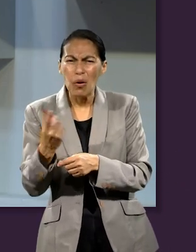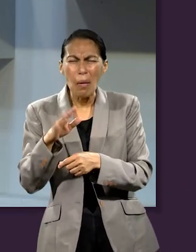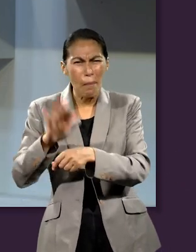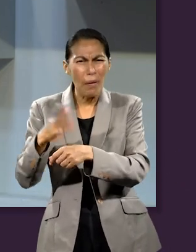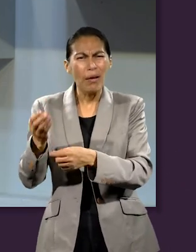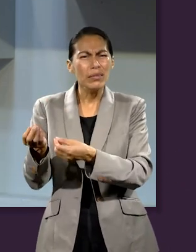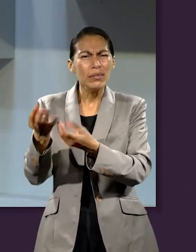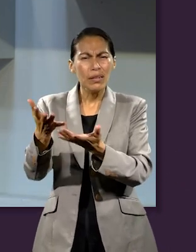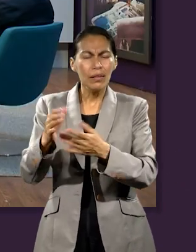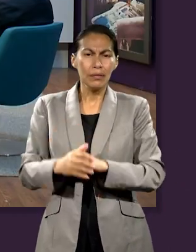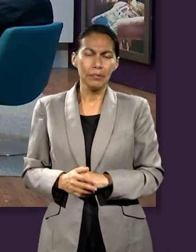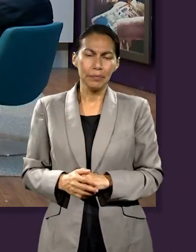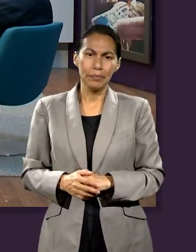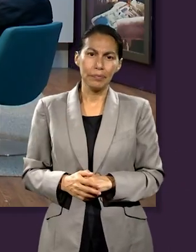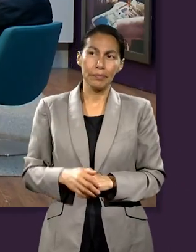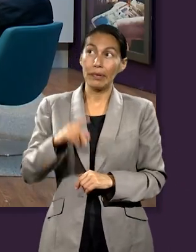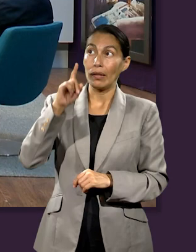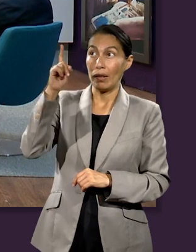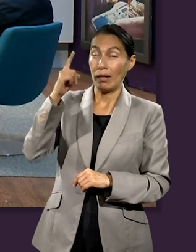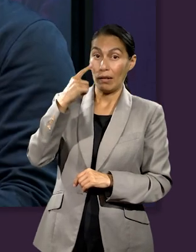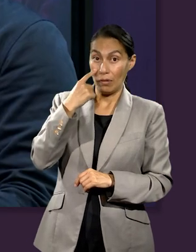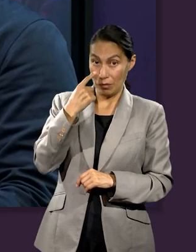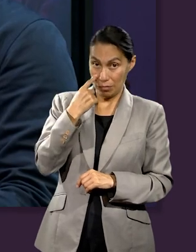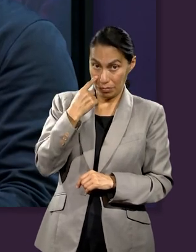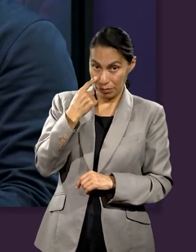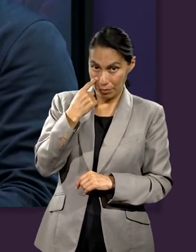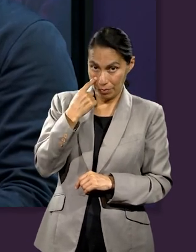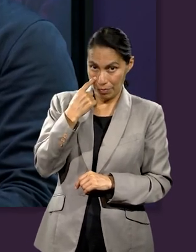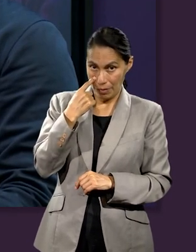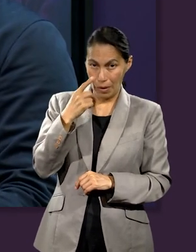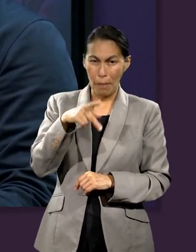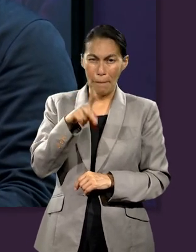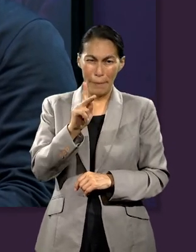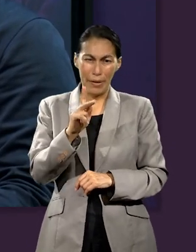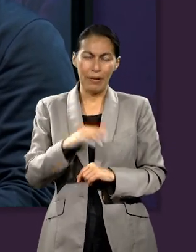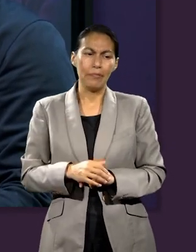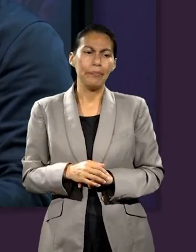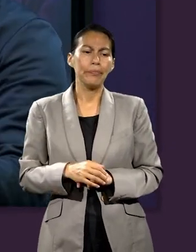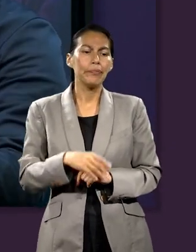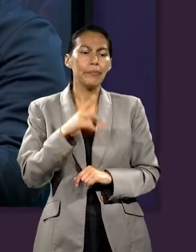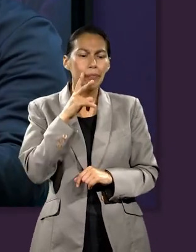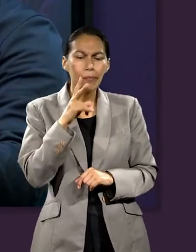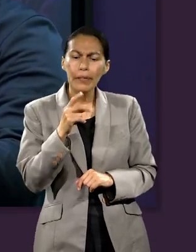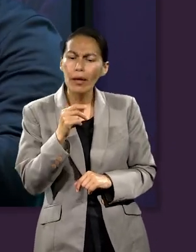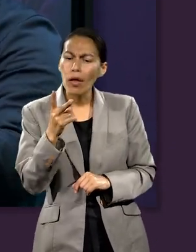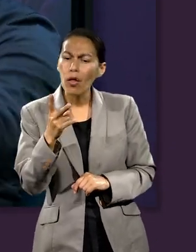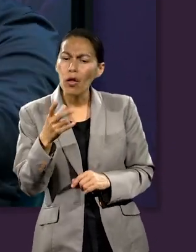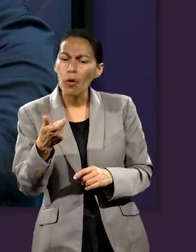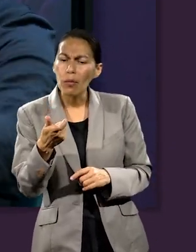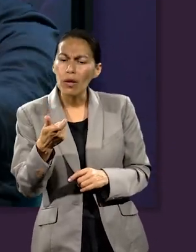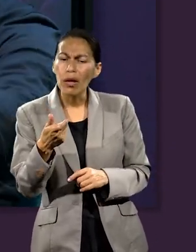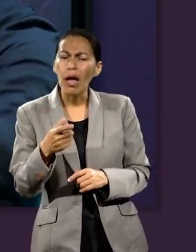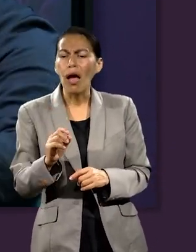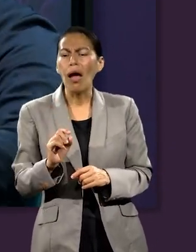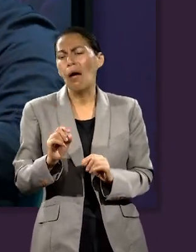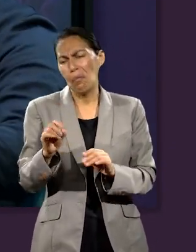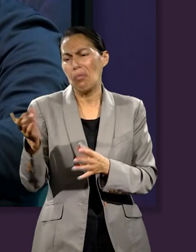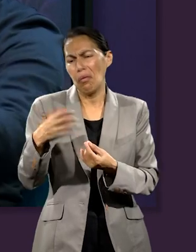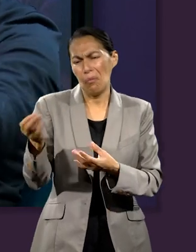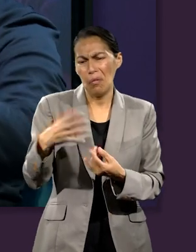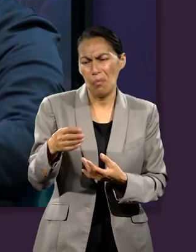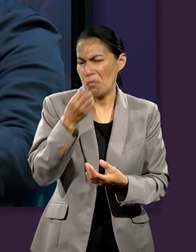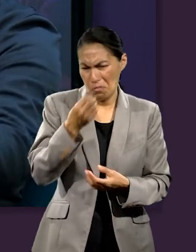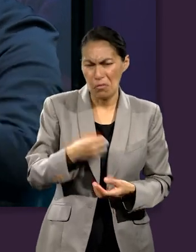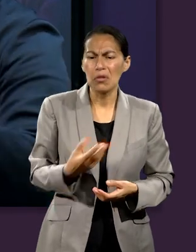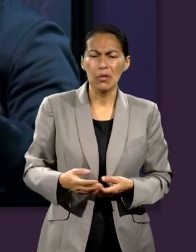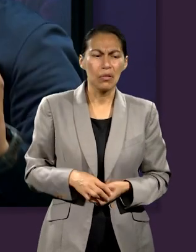de Dios. Él nos observa, pero no como un fiscalista, ¿no? Como que, ah, dos monedas, pues sí, o sea, lo que